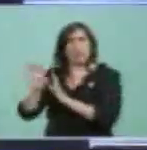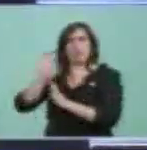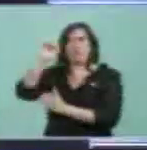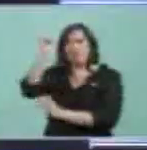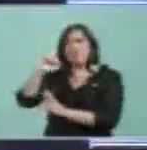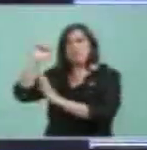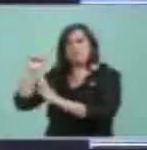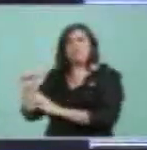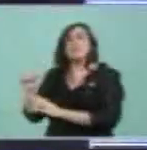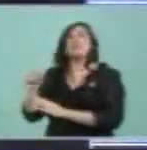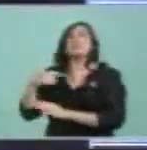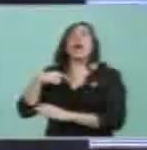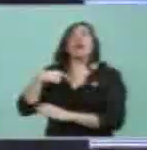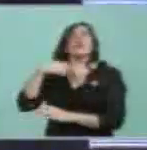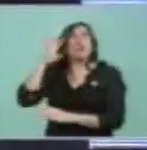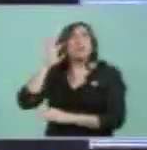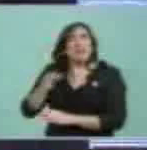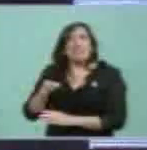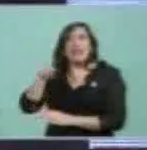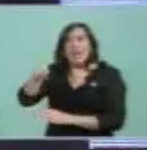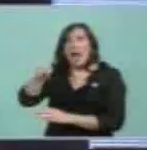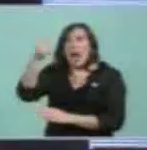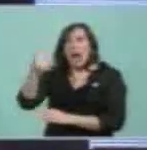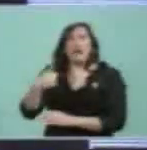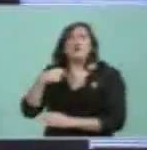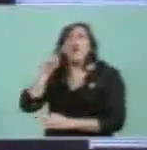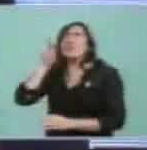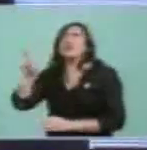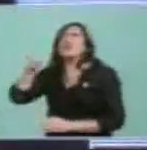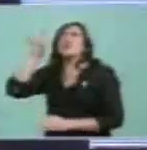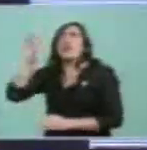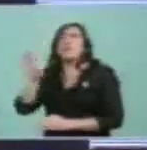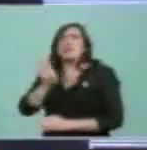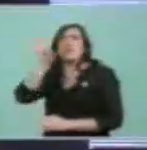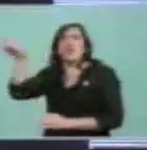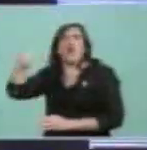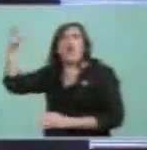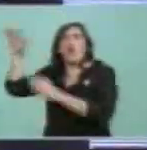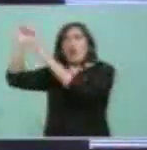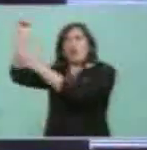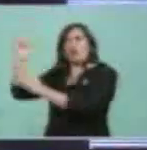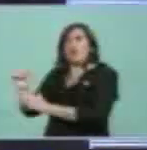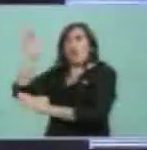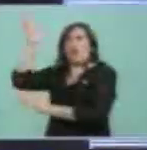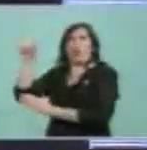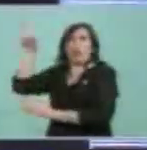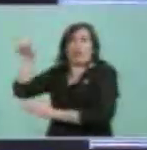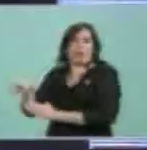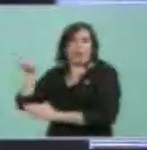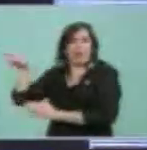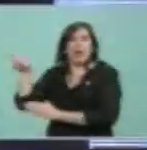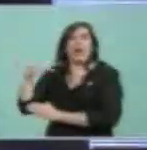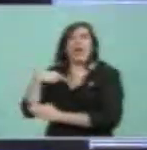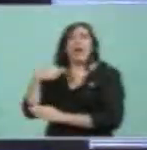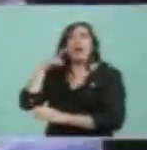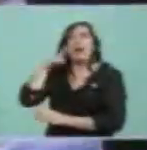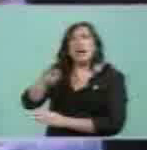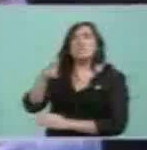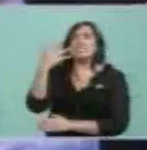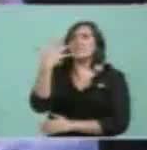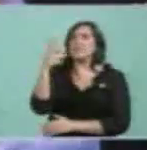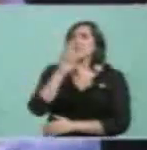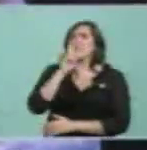a Agostino Neto. Cuando me enteré quise ir al monumento de las 5 heroínas, que son las 5